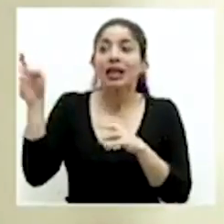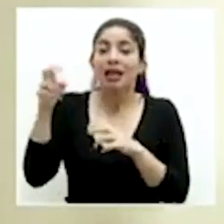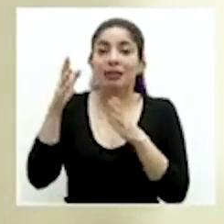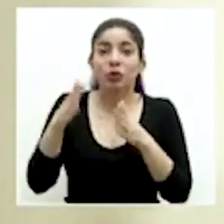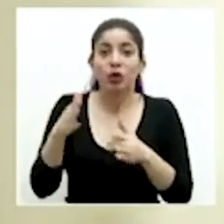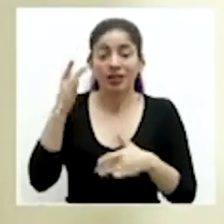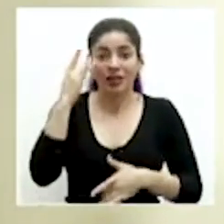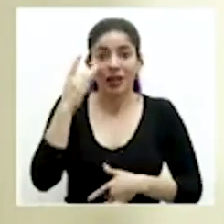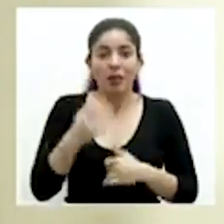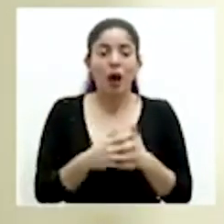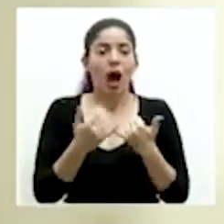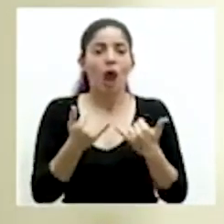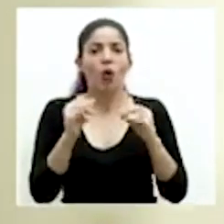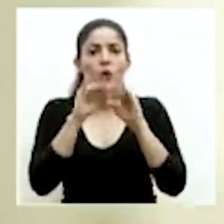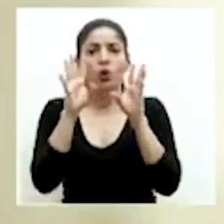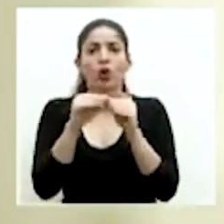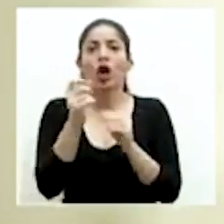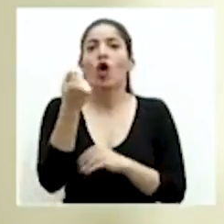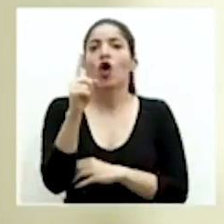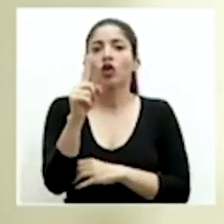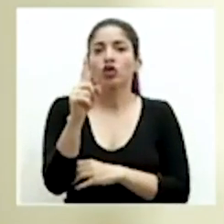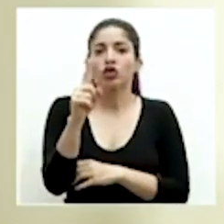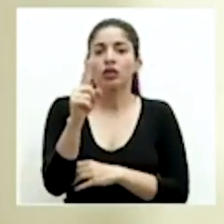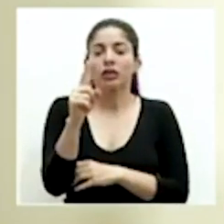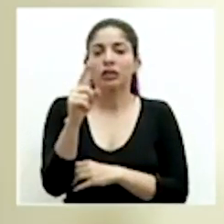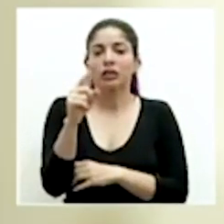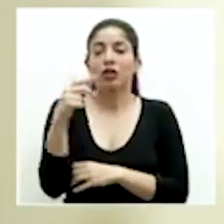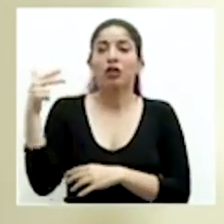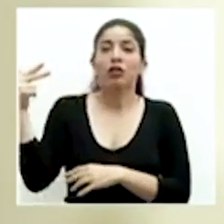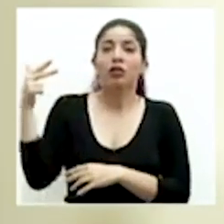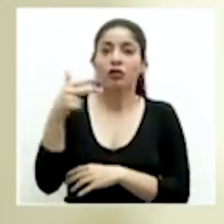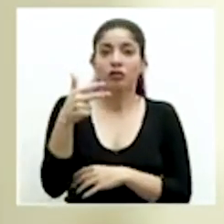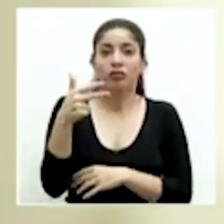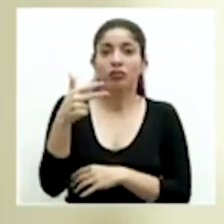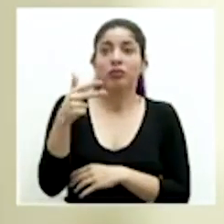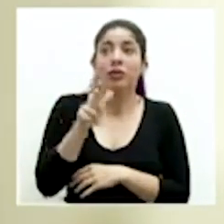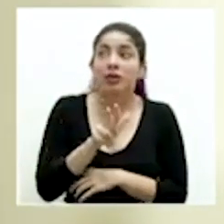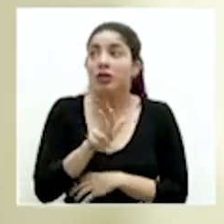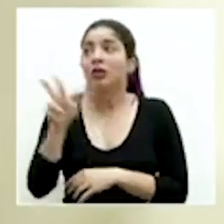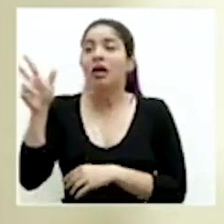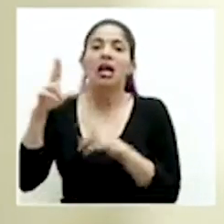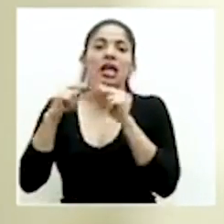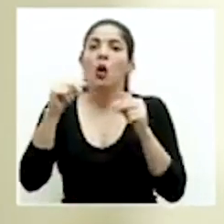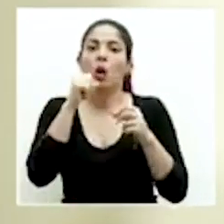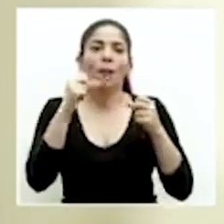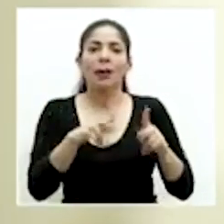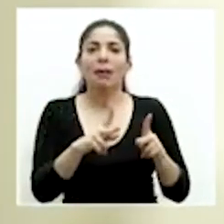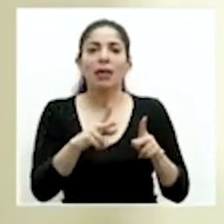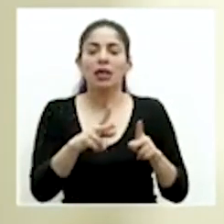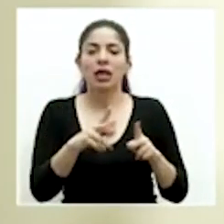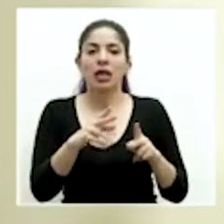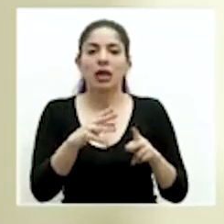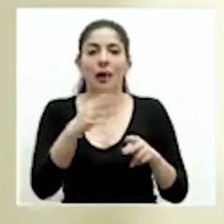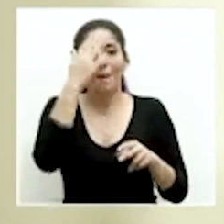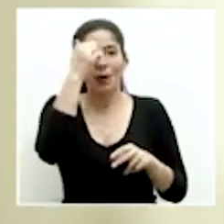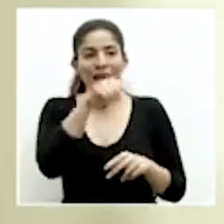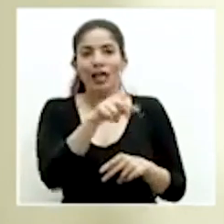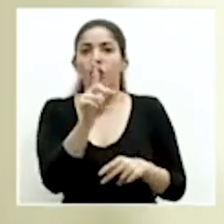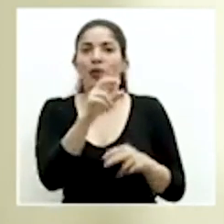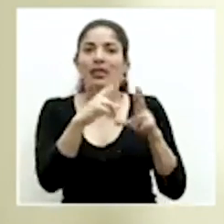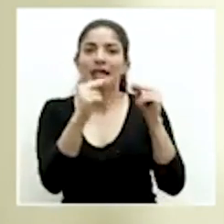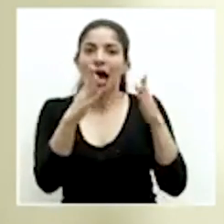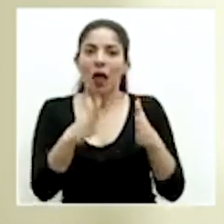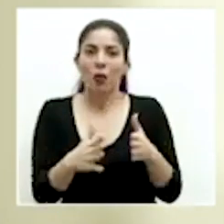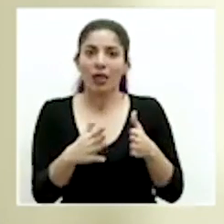tenemos un total de 11 que han sido rechazados por Nicaragua justamente por ser no de nacionalidad